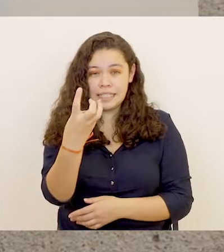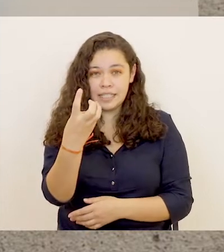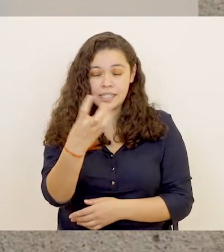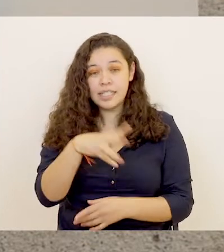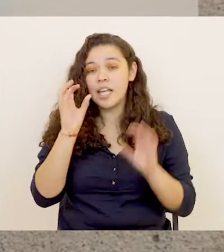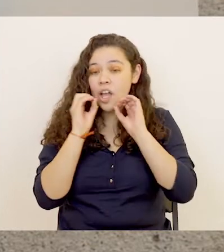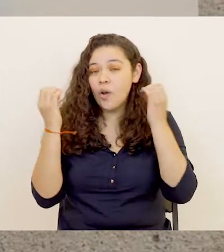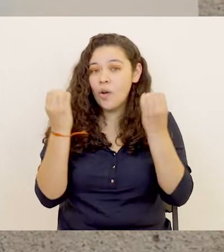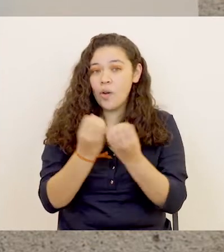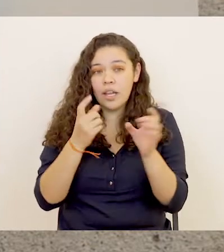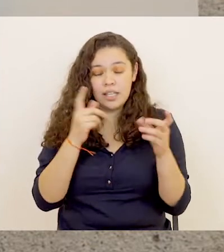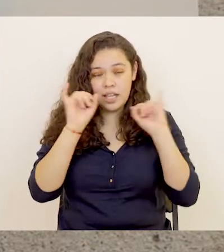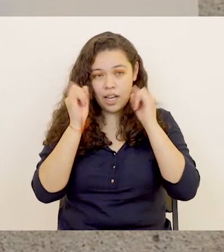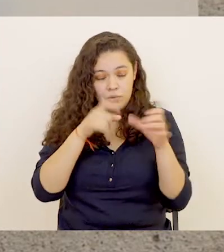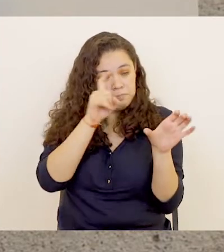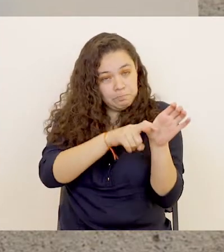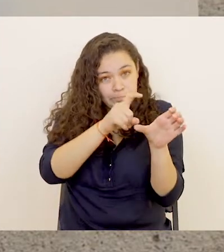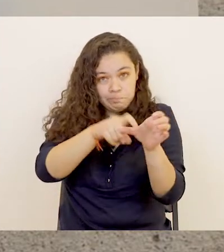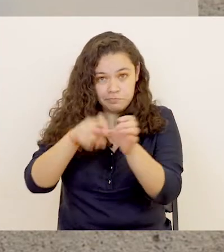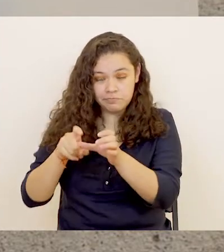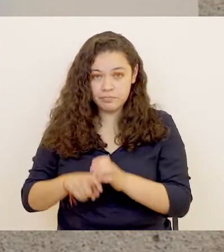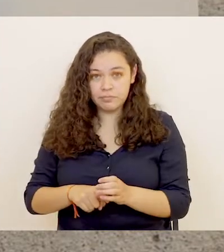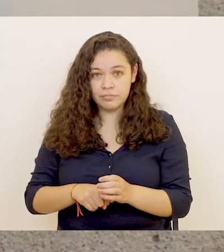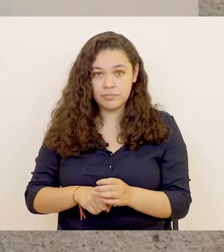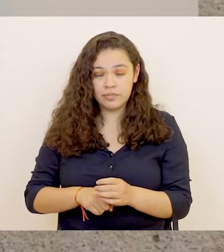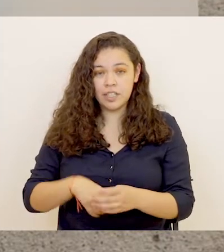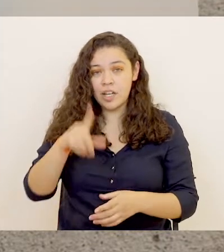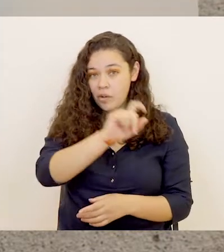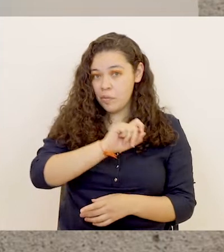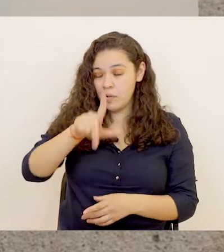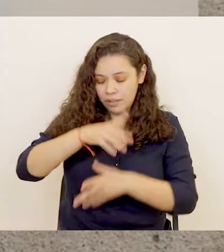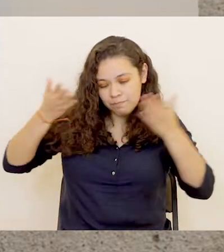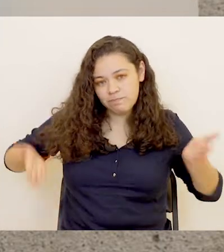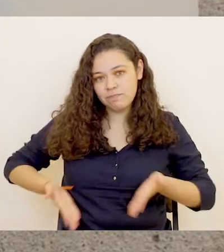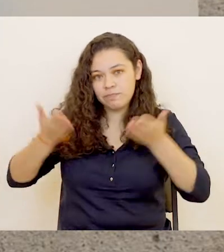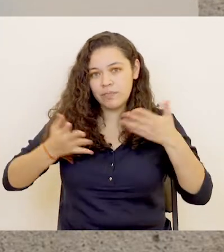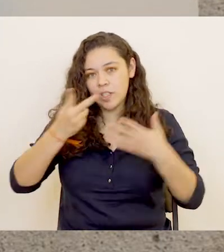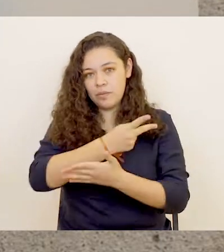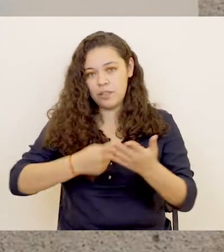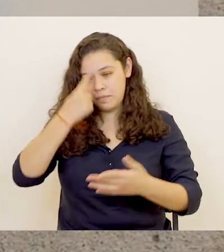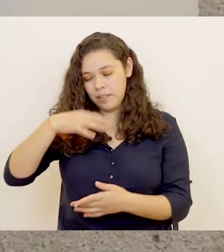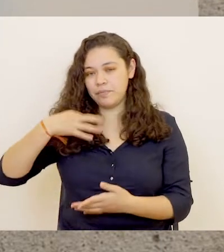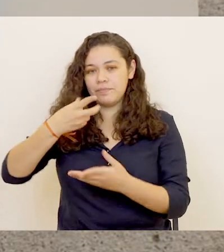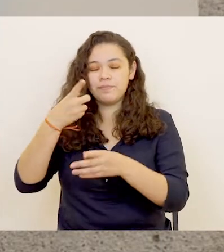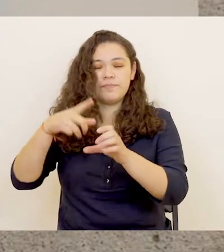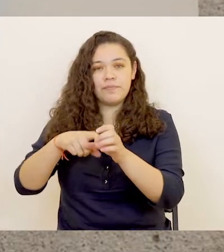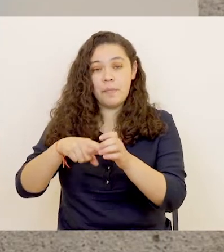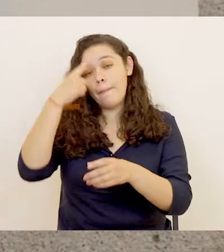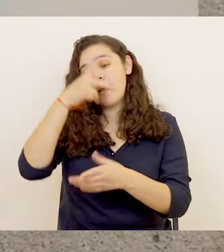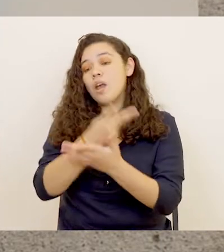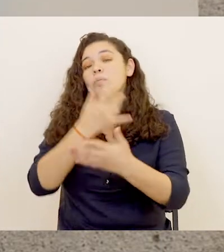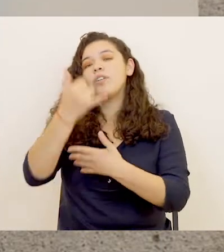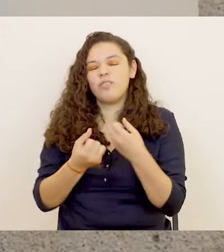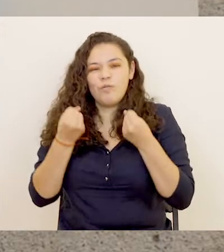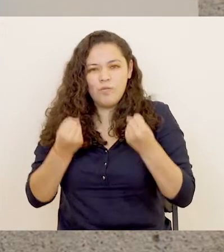organizaciones que forman parte de la Junta en la profesionalización e impulso de estos programas de voluntariado para que cuenten con